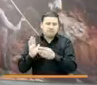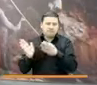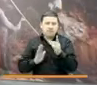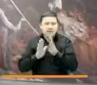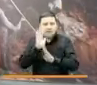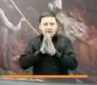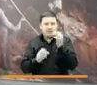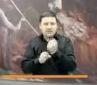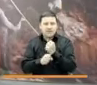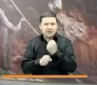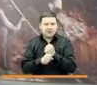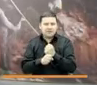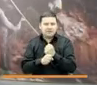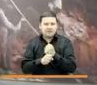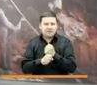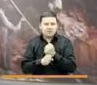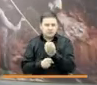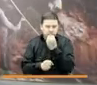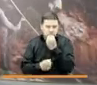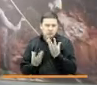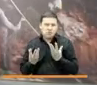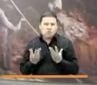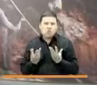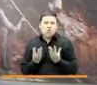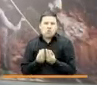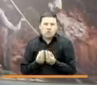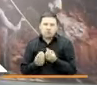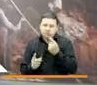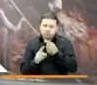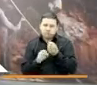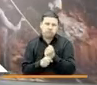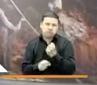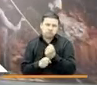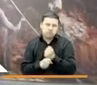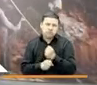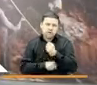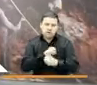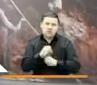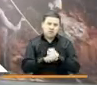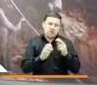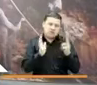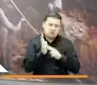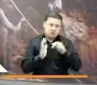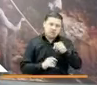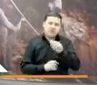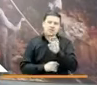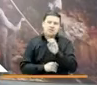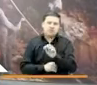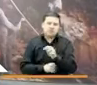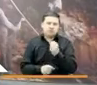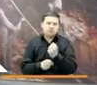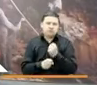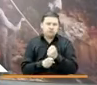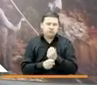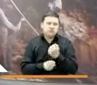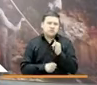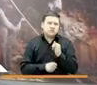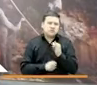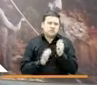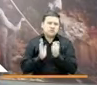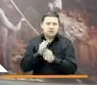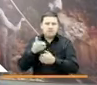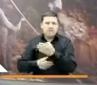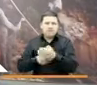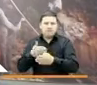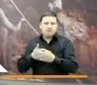trabajo contra la desnutrición que hemos venido trabajando desde el año 2019, hemos hecho un proceso